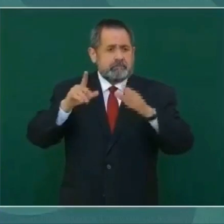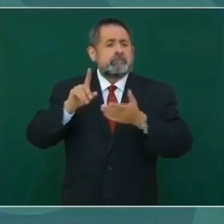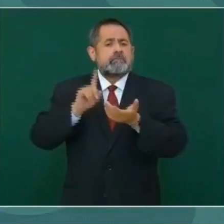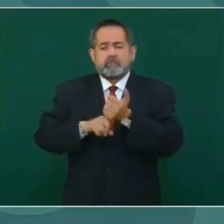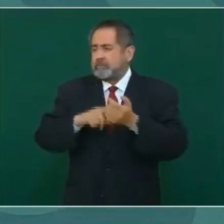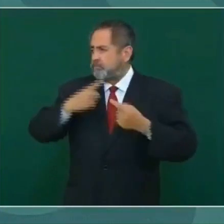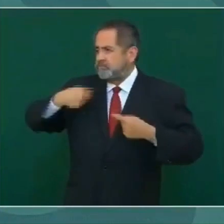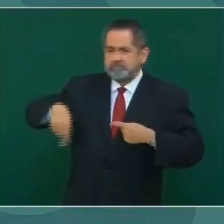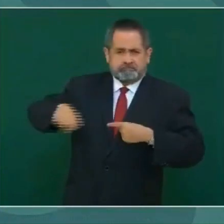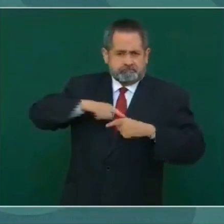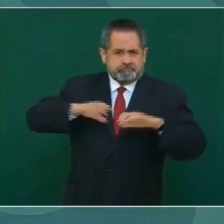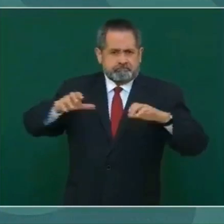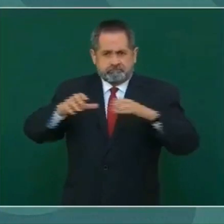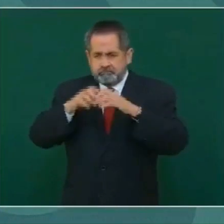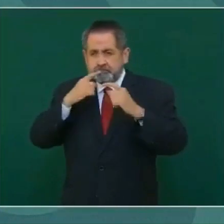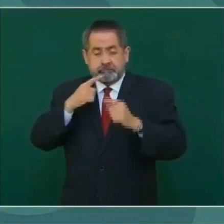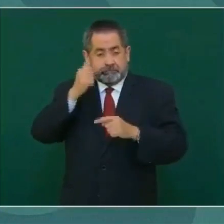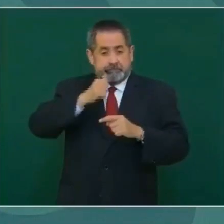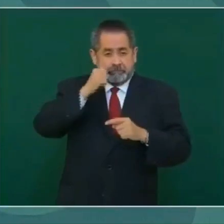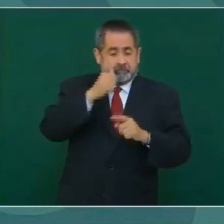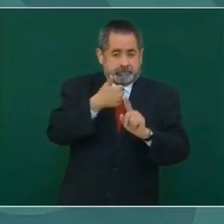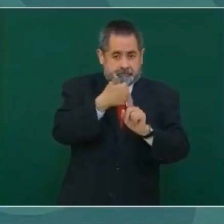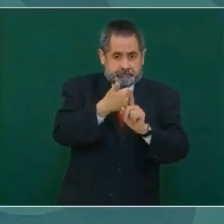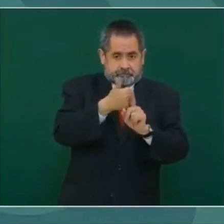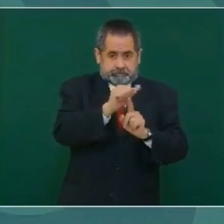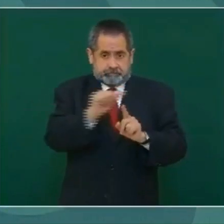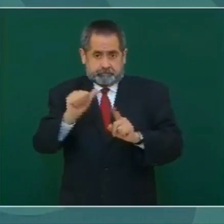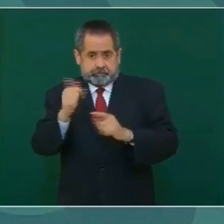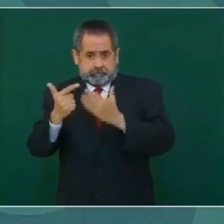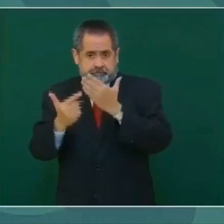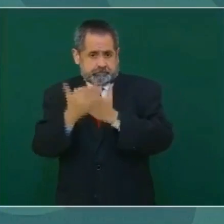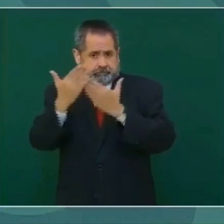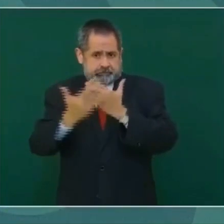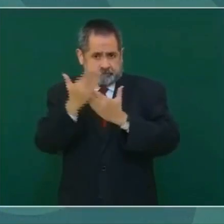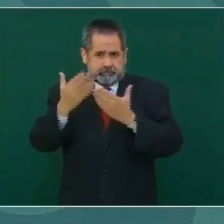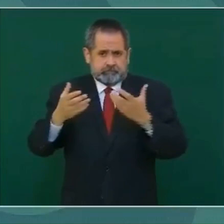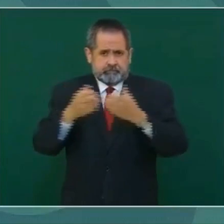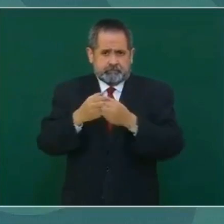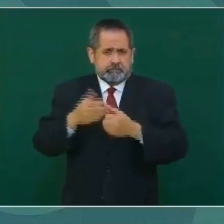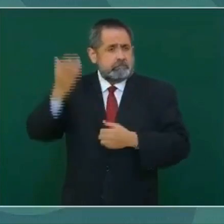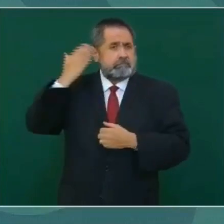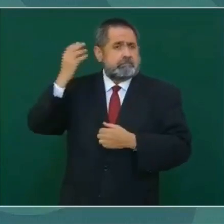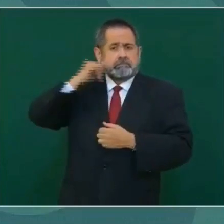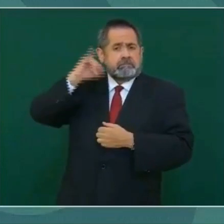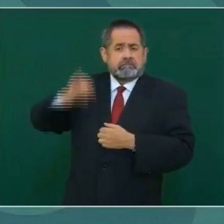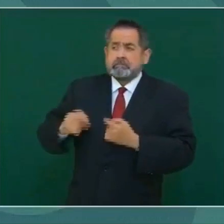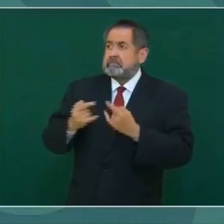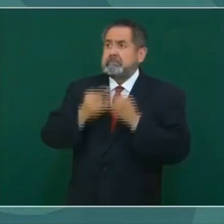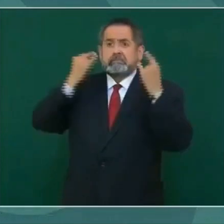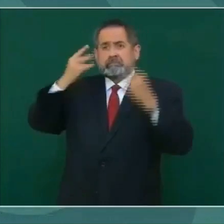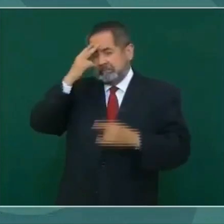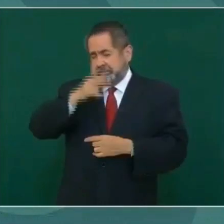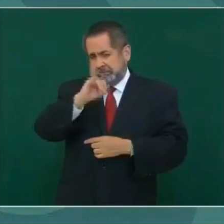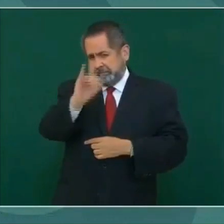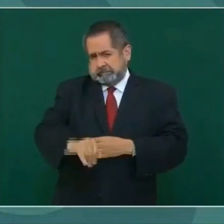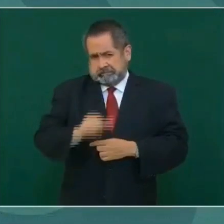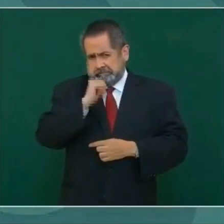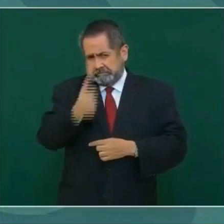de seis a siete de la mañana, esto nunca se había hecho en la historia del país,